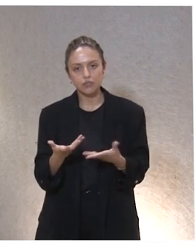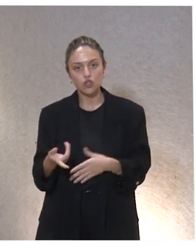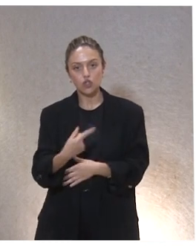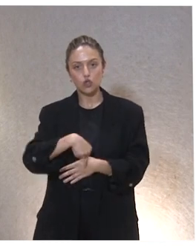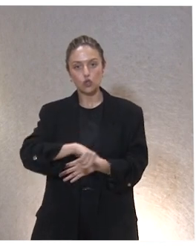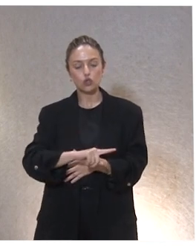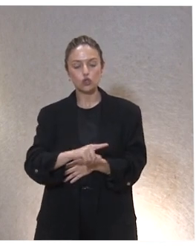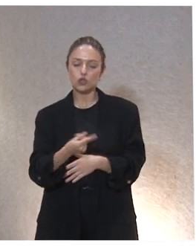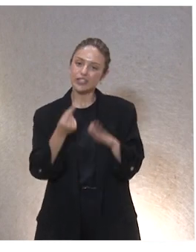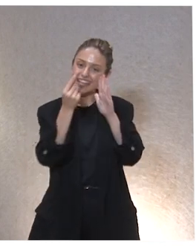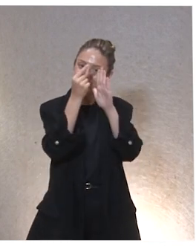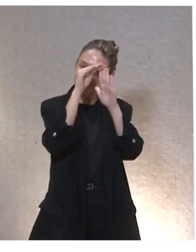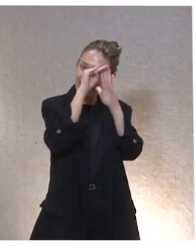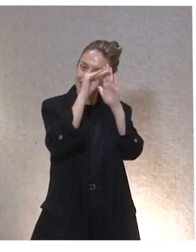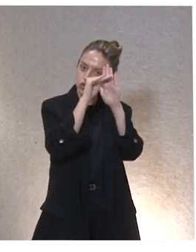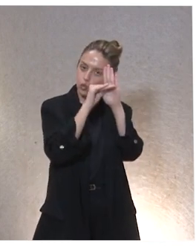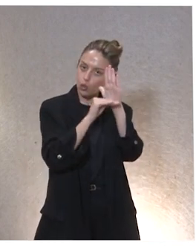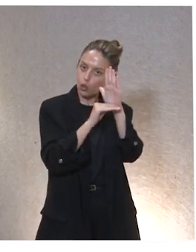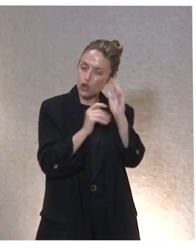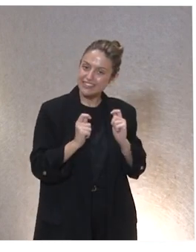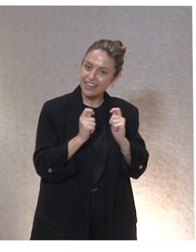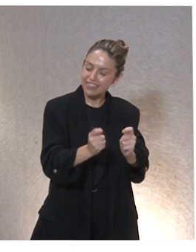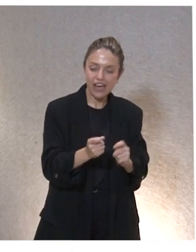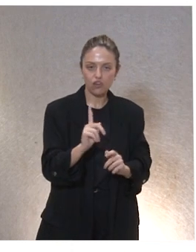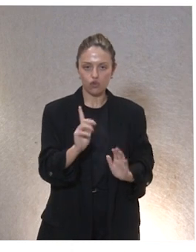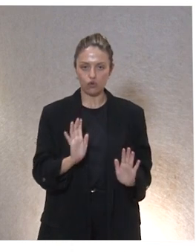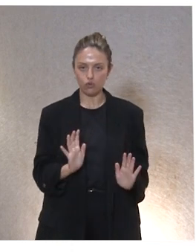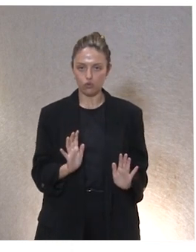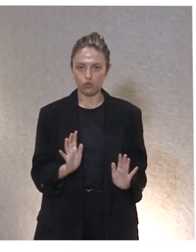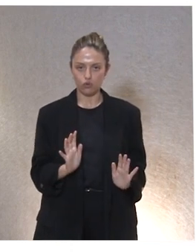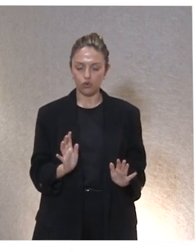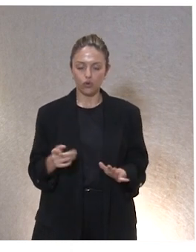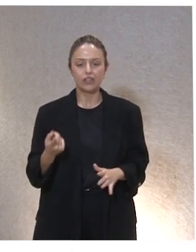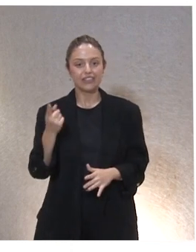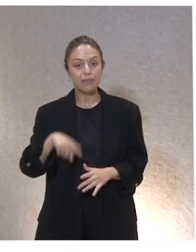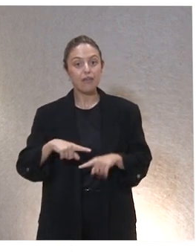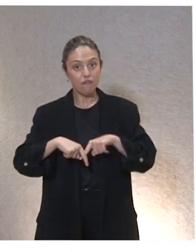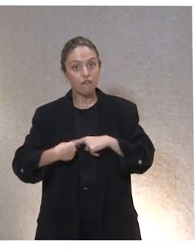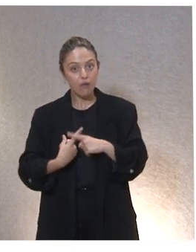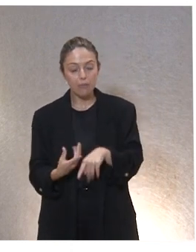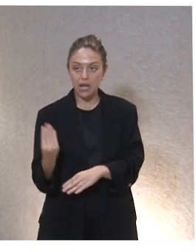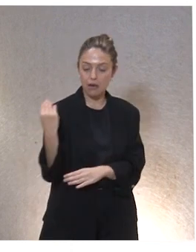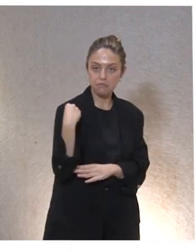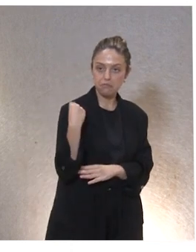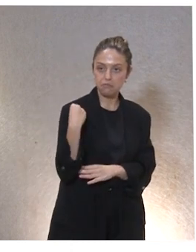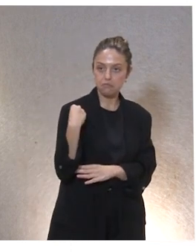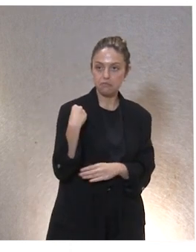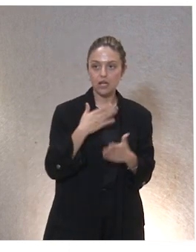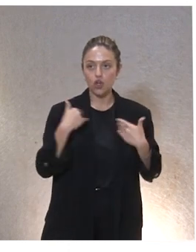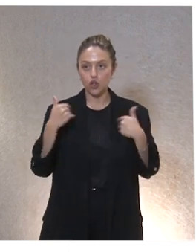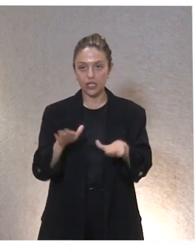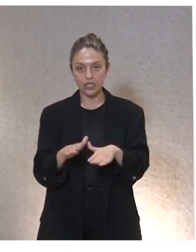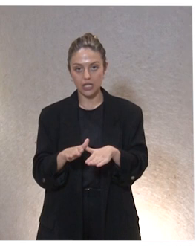damos instrucciones y eso lo decimos en toda la organización, también pueden acudir las familias a consultarnos lo que quieran,